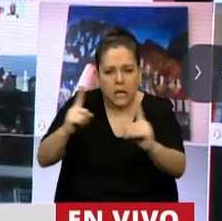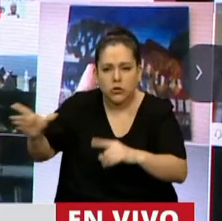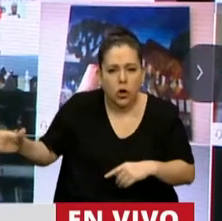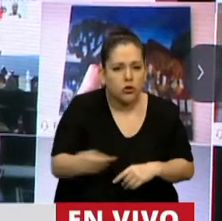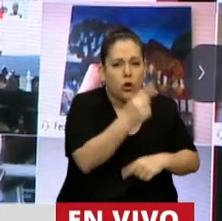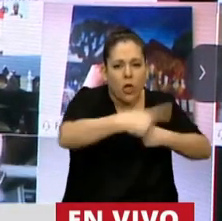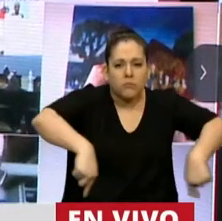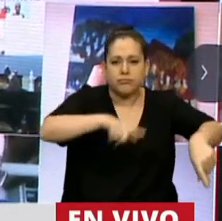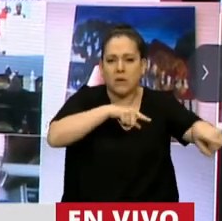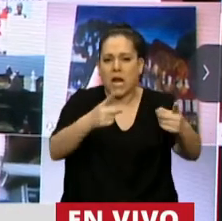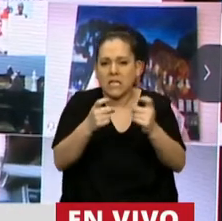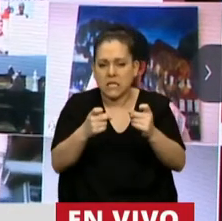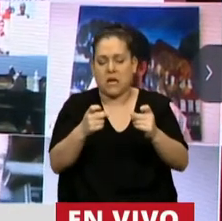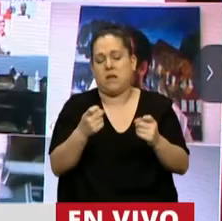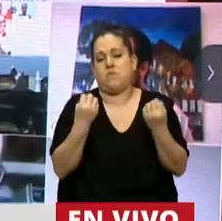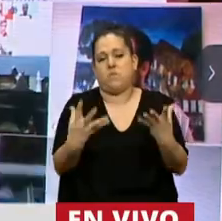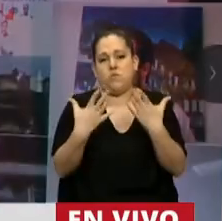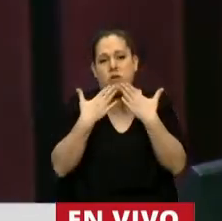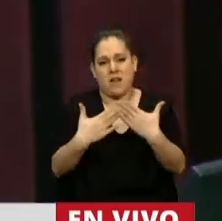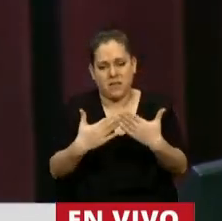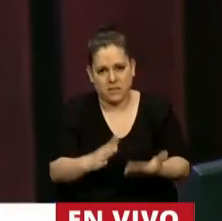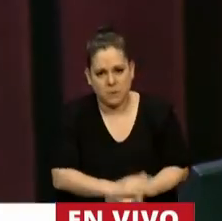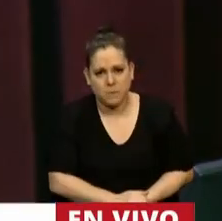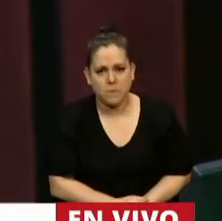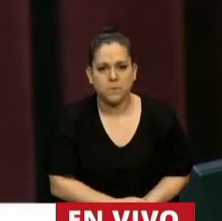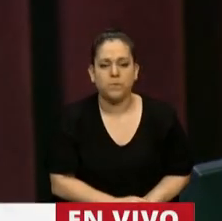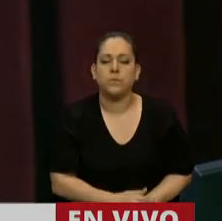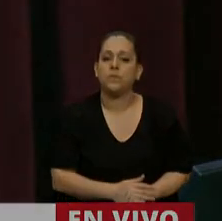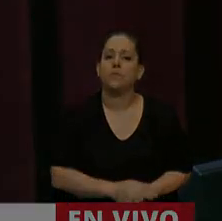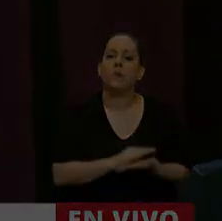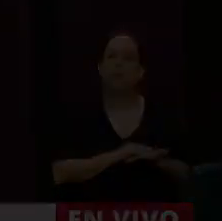momento a momento. Muchísimas gracias. Gracias, diputada.